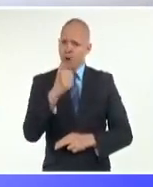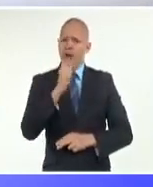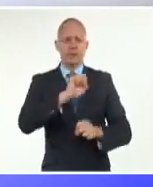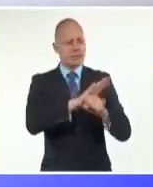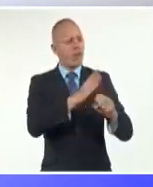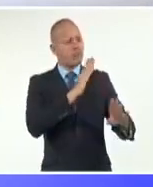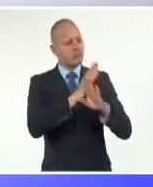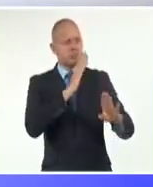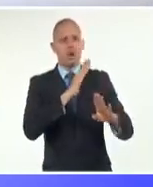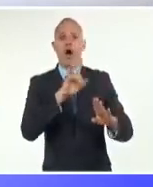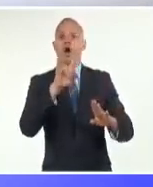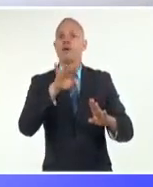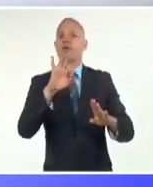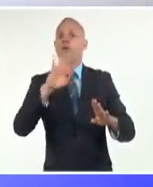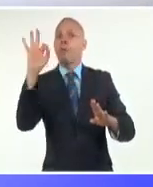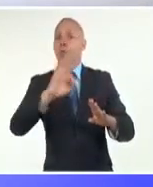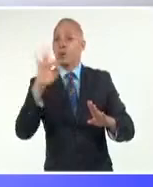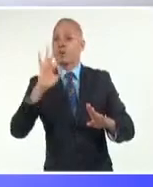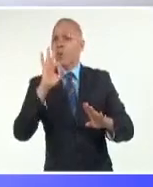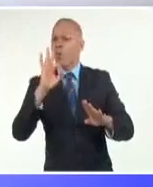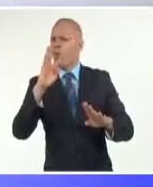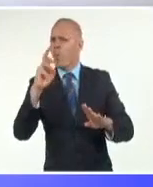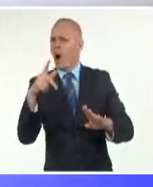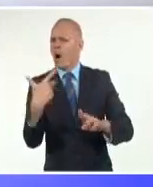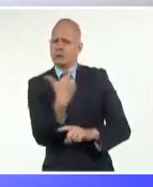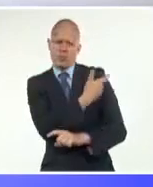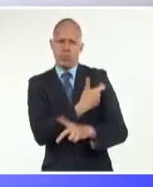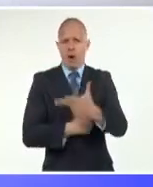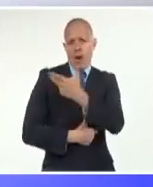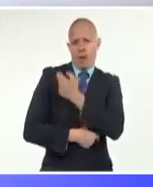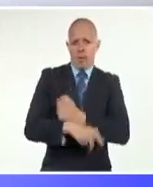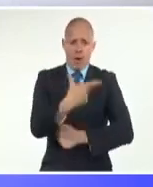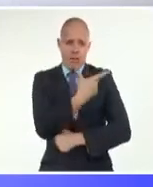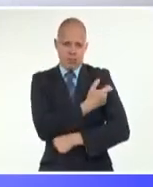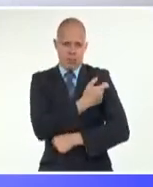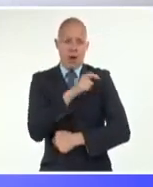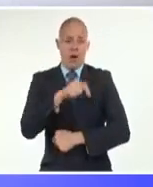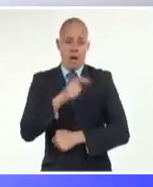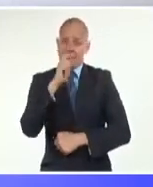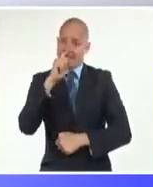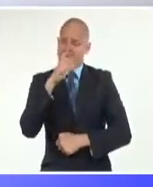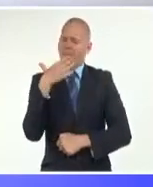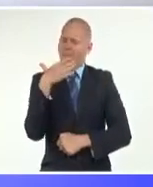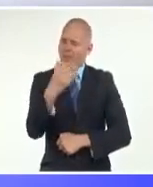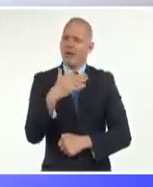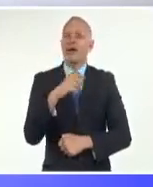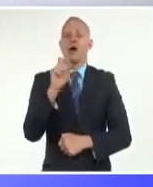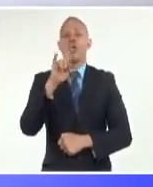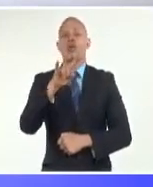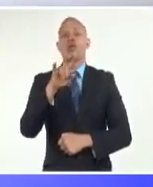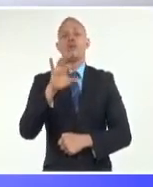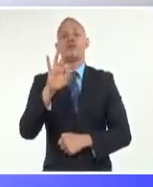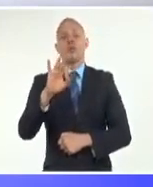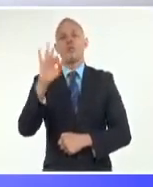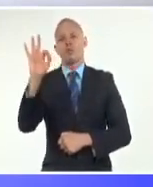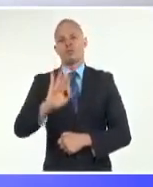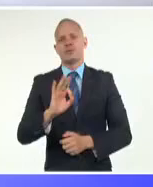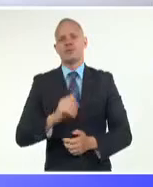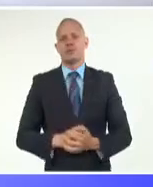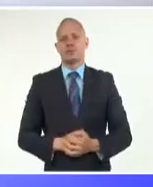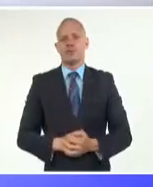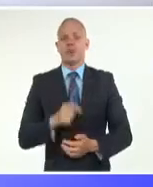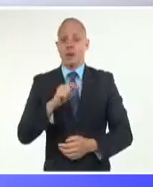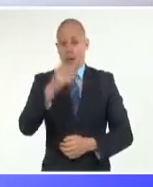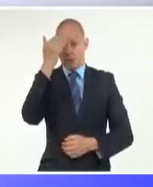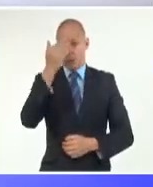de la aplicación de las tres dosis, de un 92,28%. Así es, Froylan, un logro de la medicina y la ciencia